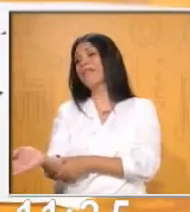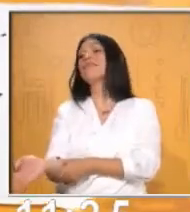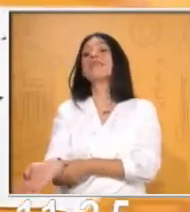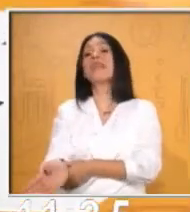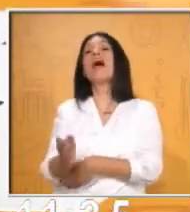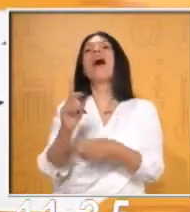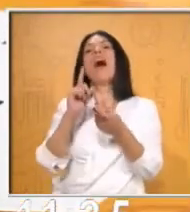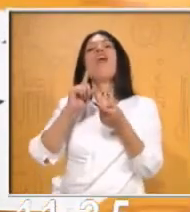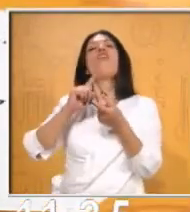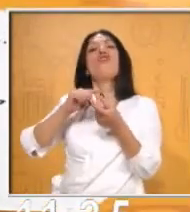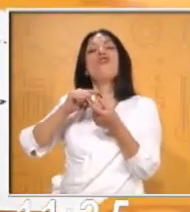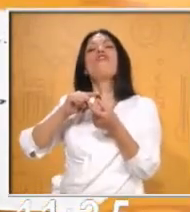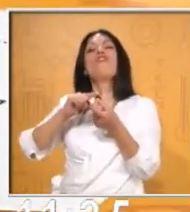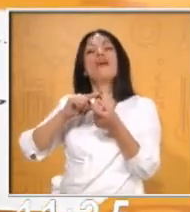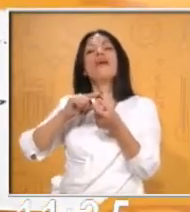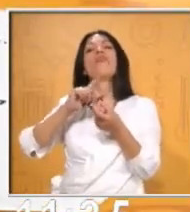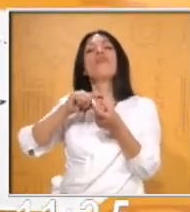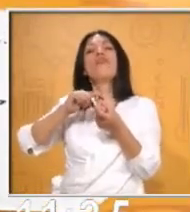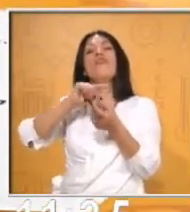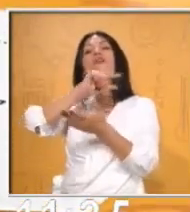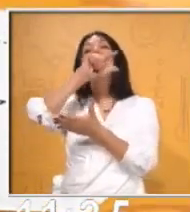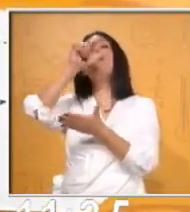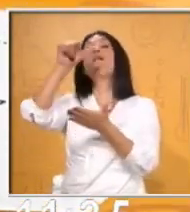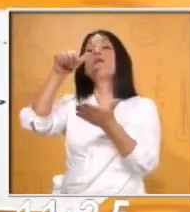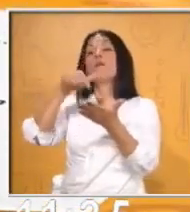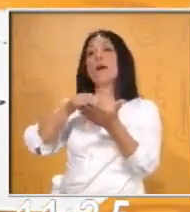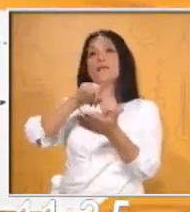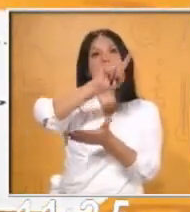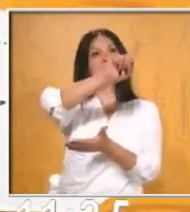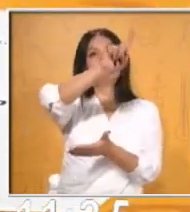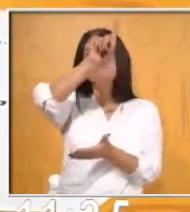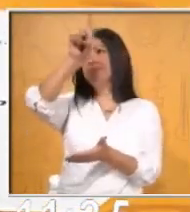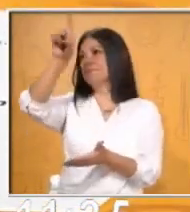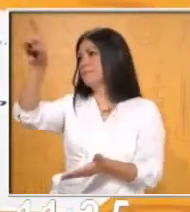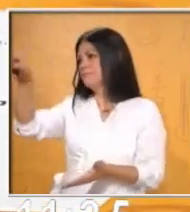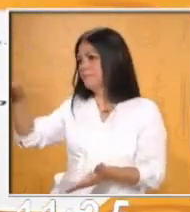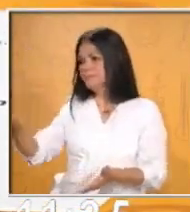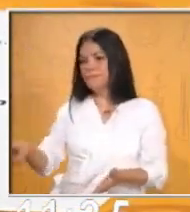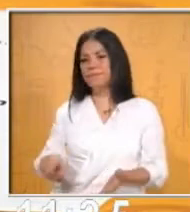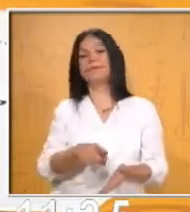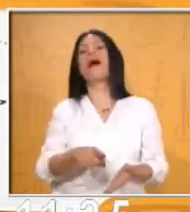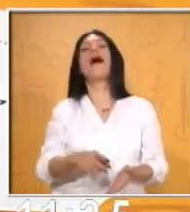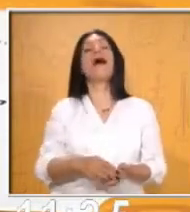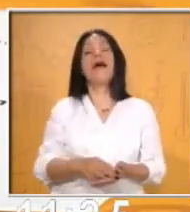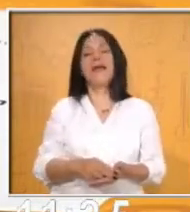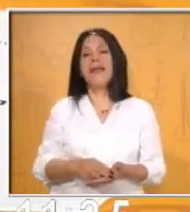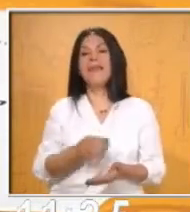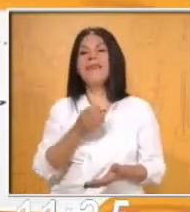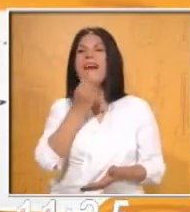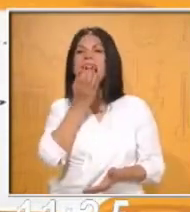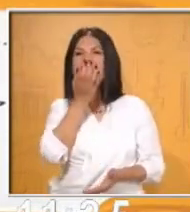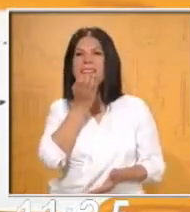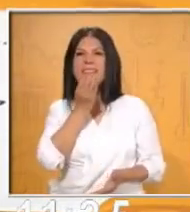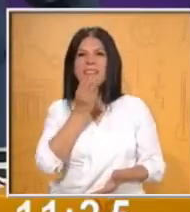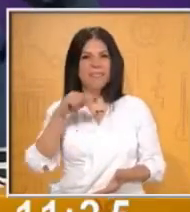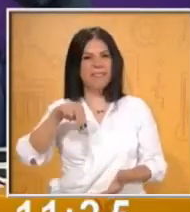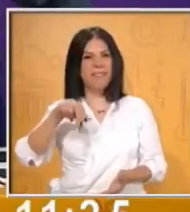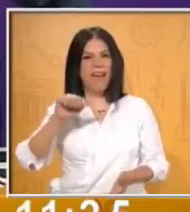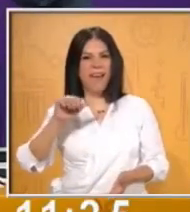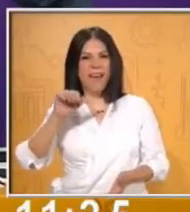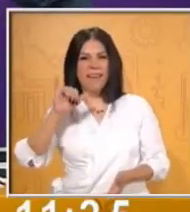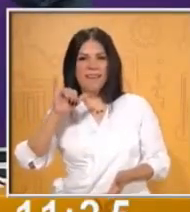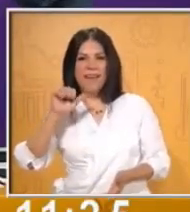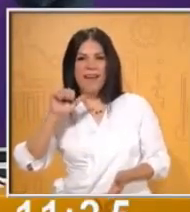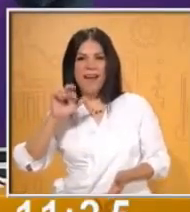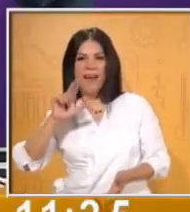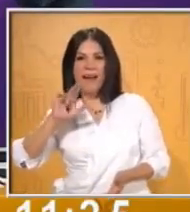¿a qué estado voy a llegar? Usted llegaría a Nayarit. A Nayarit. Muy bien. Ahora